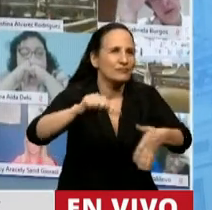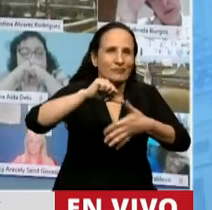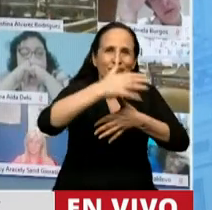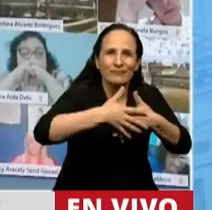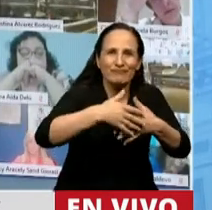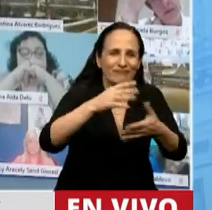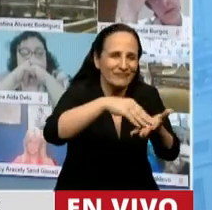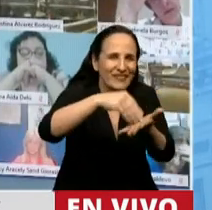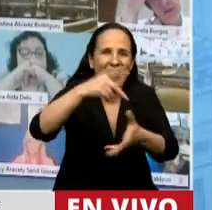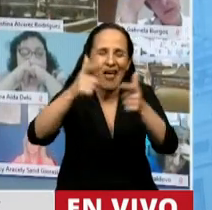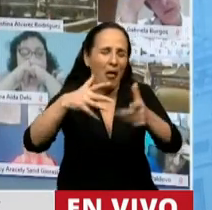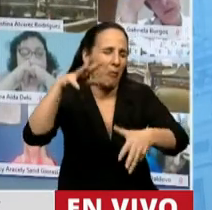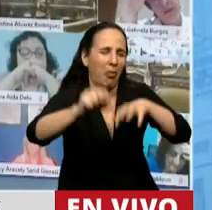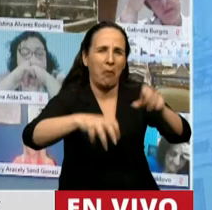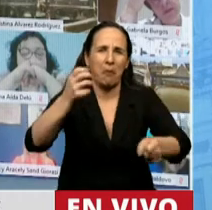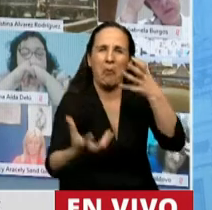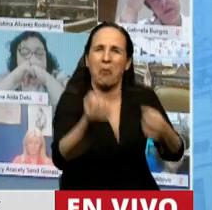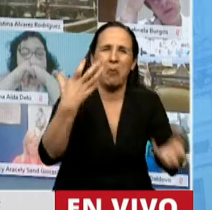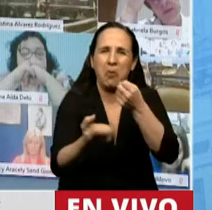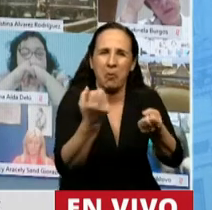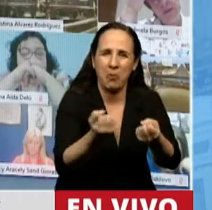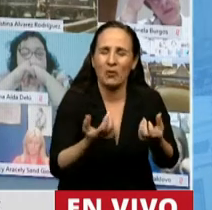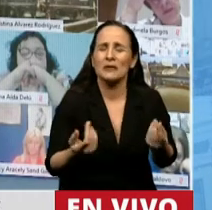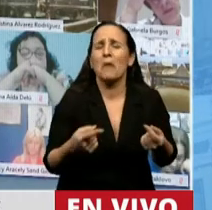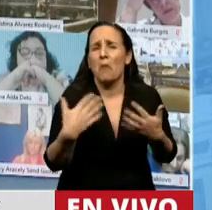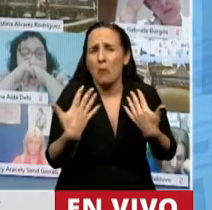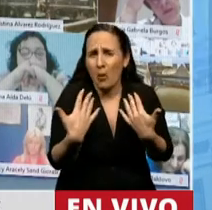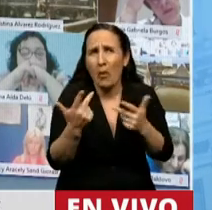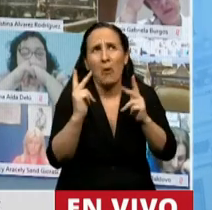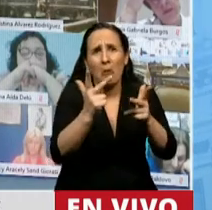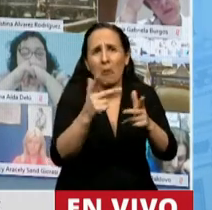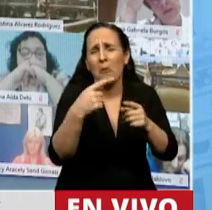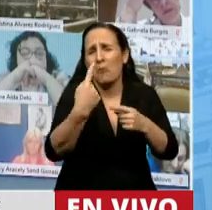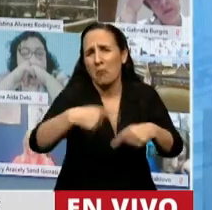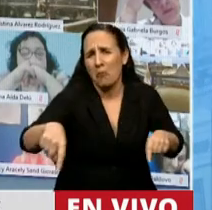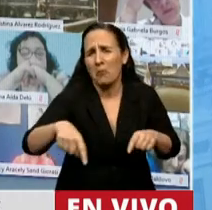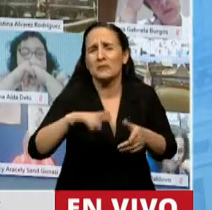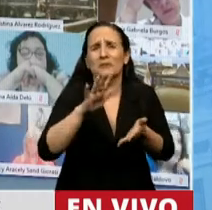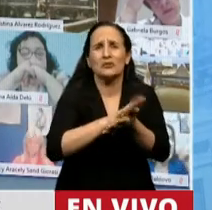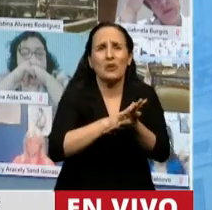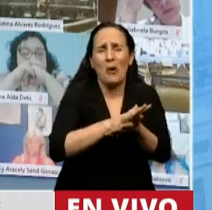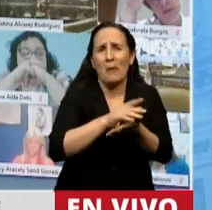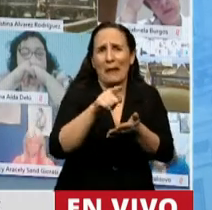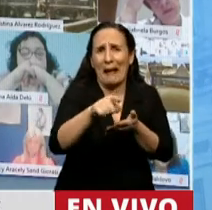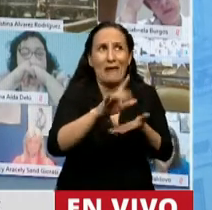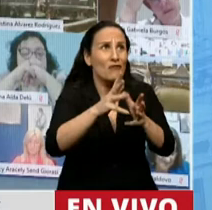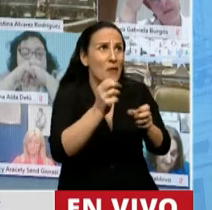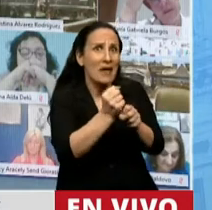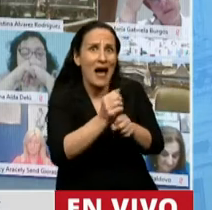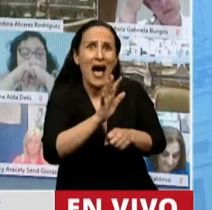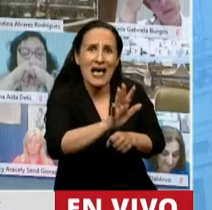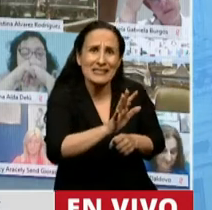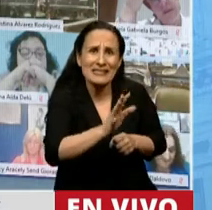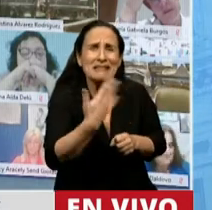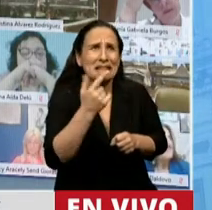Latina. Y podemos mencionar varios ejemplos de actividades que amenazan los bienes comunes y la vida en el país,